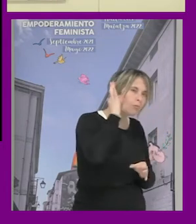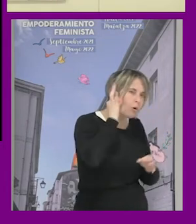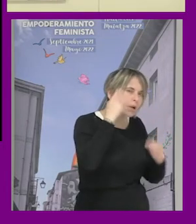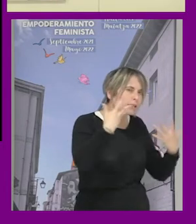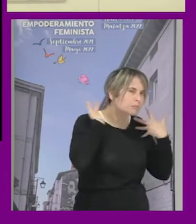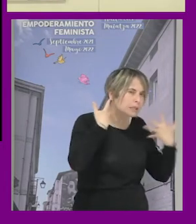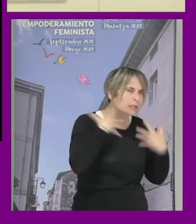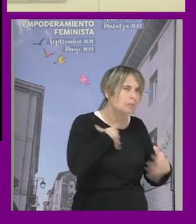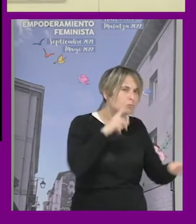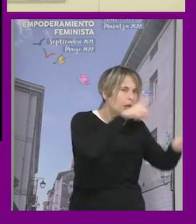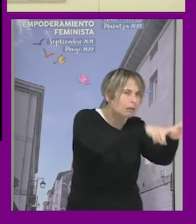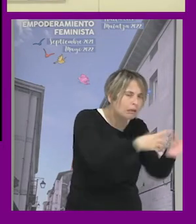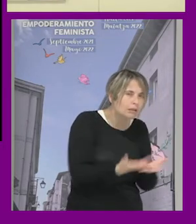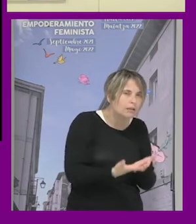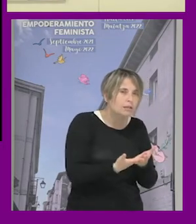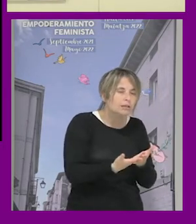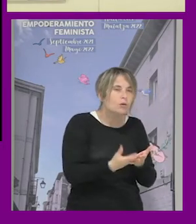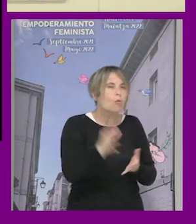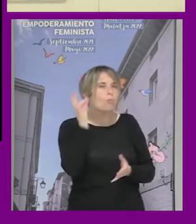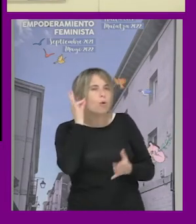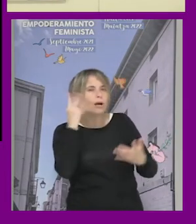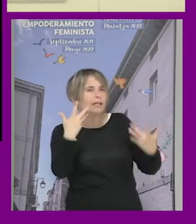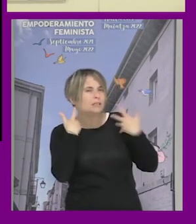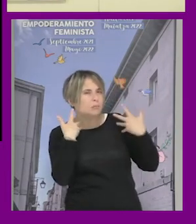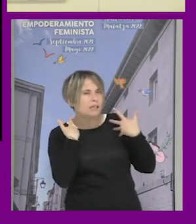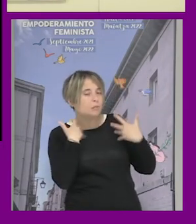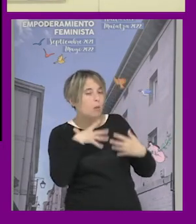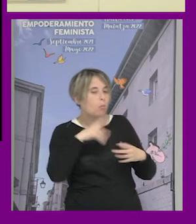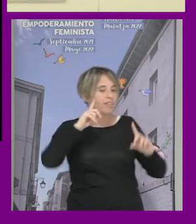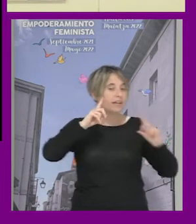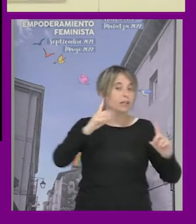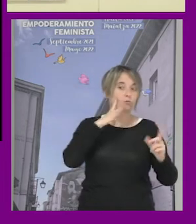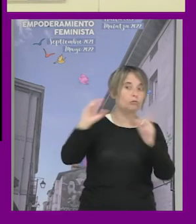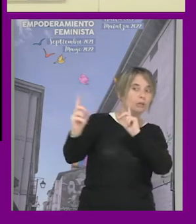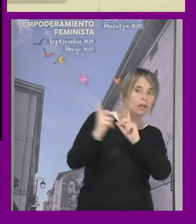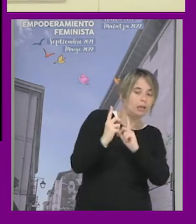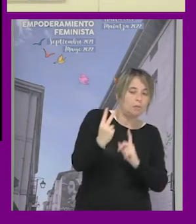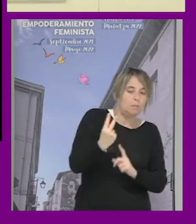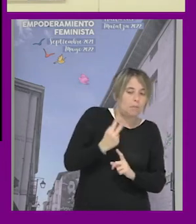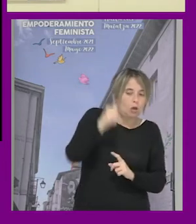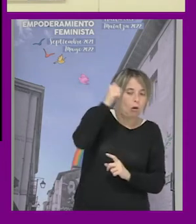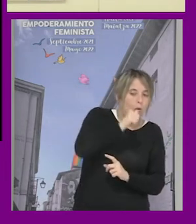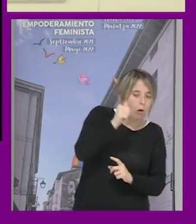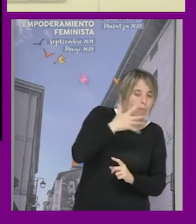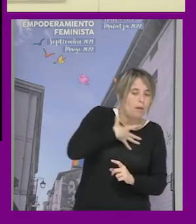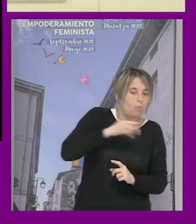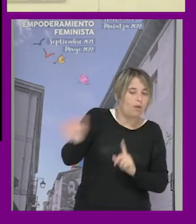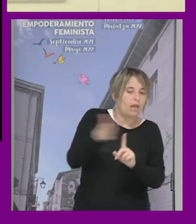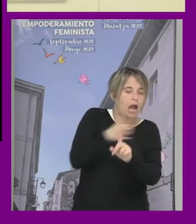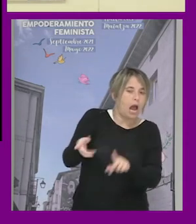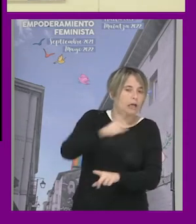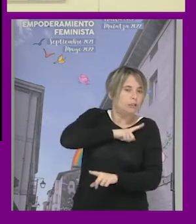las mujeres víctimas que están en servicio se sentirán en riesgo al ver un hombre que podrán interpretar que es un agresor